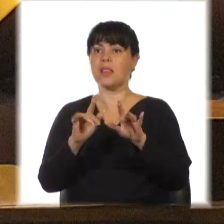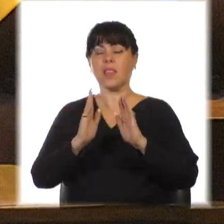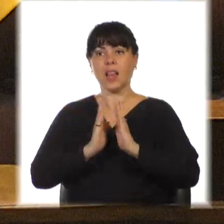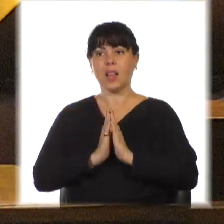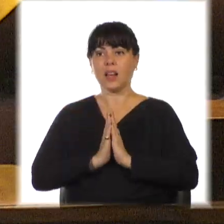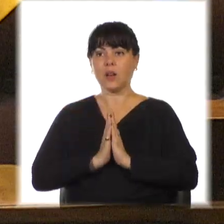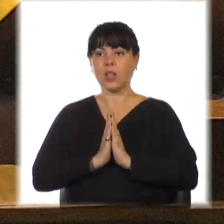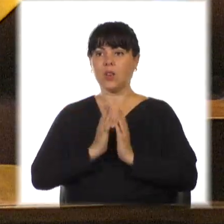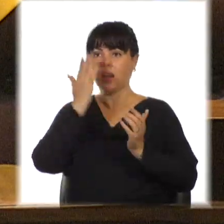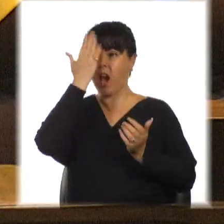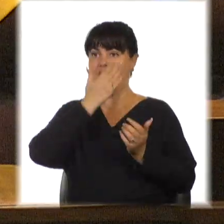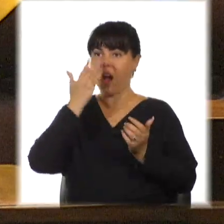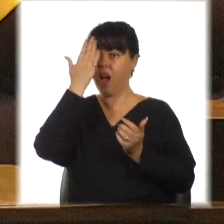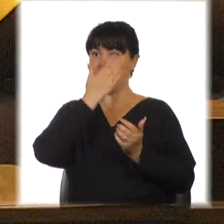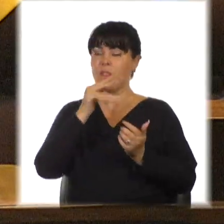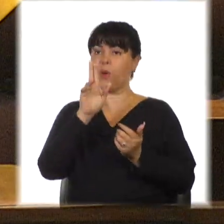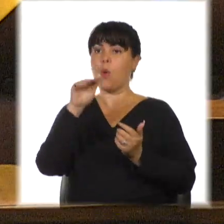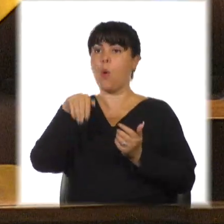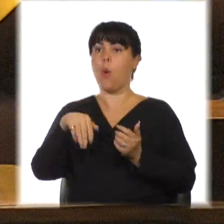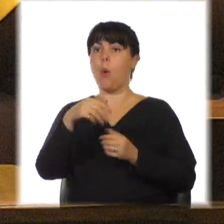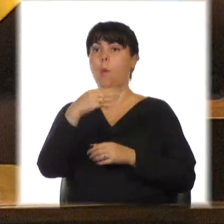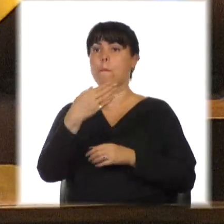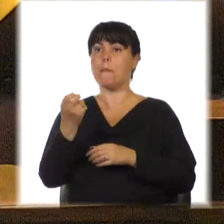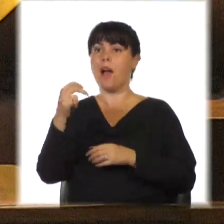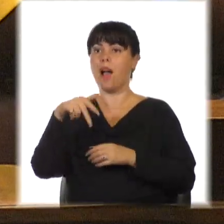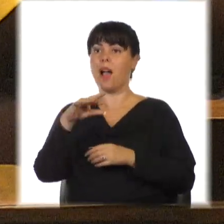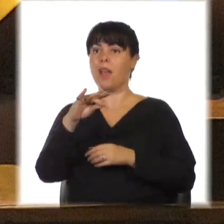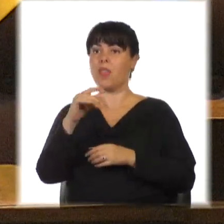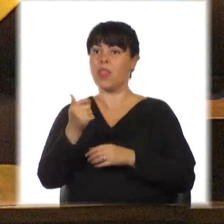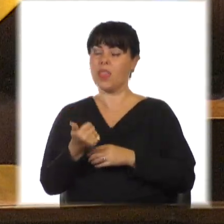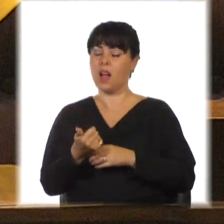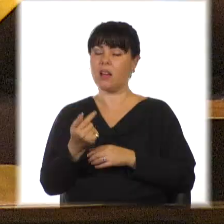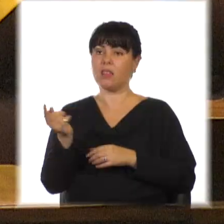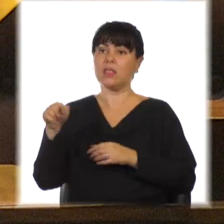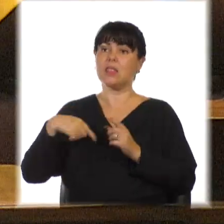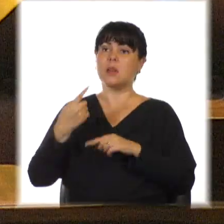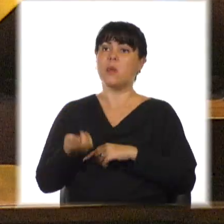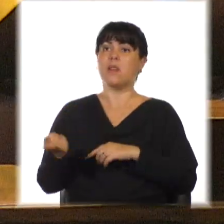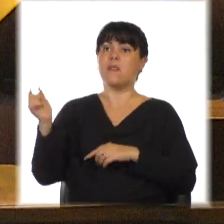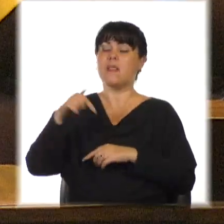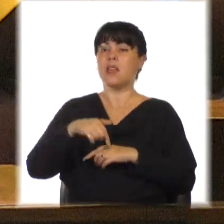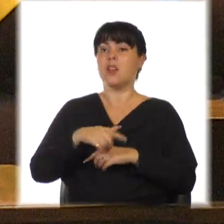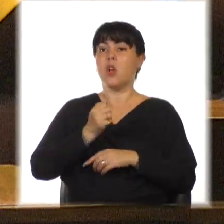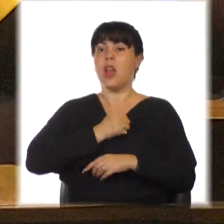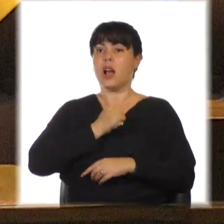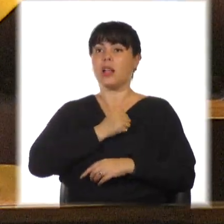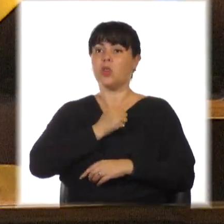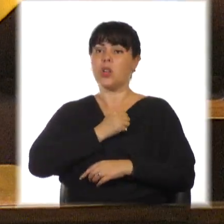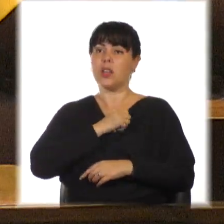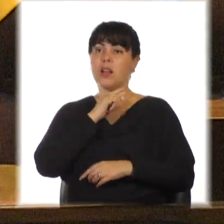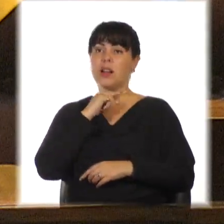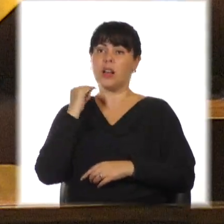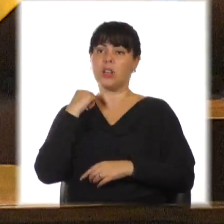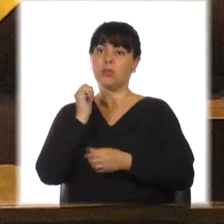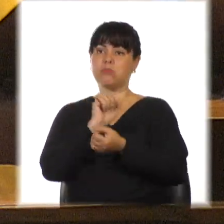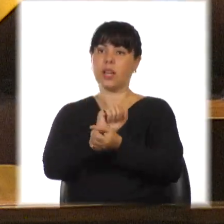culto afro, devociones llegadas con la diáspora esclavista africana durante la colonización. Y